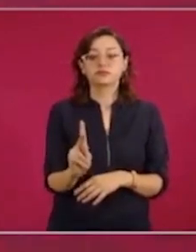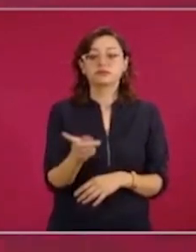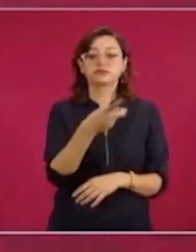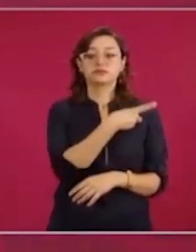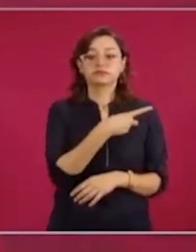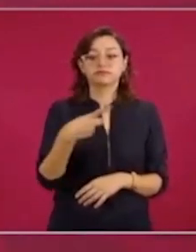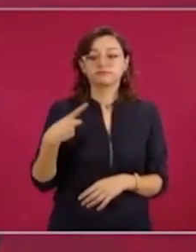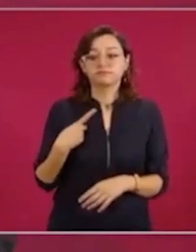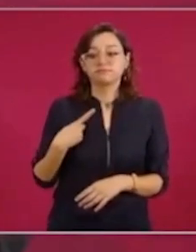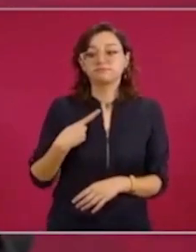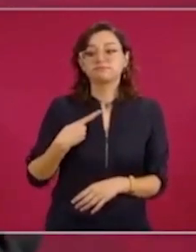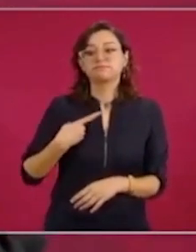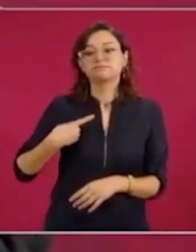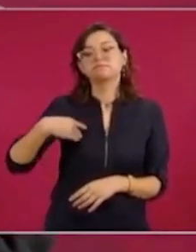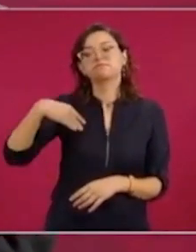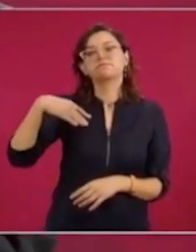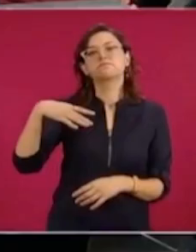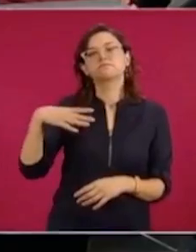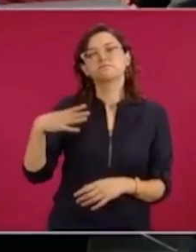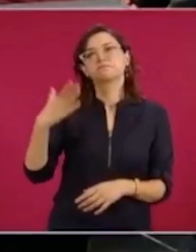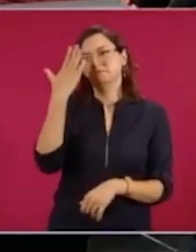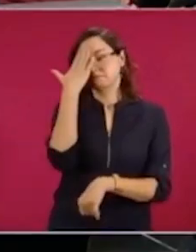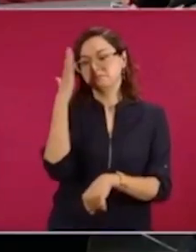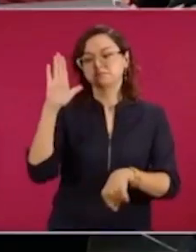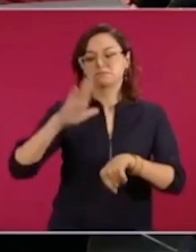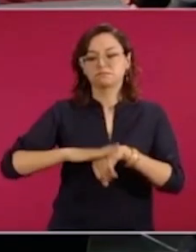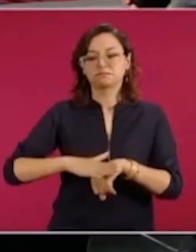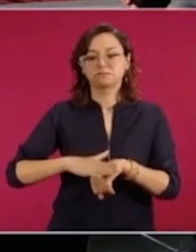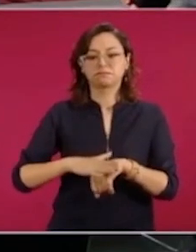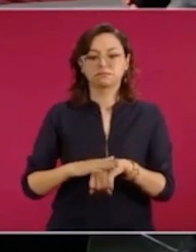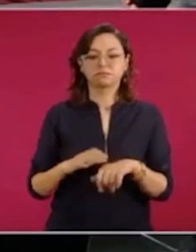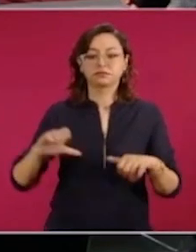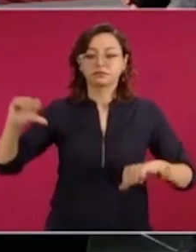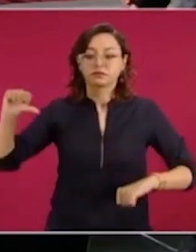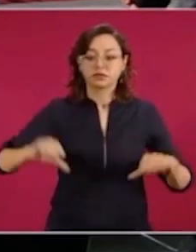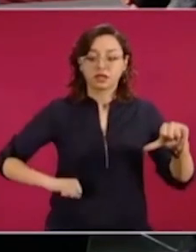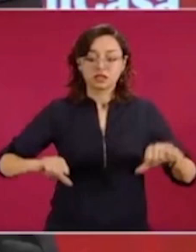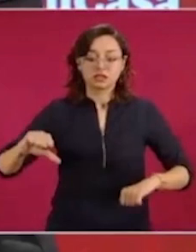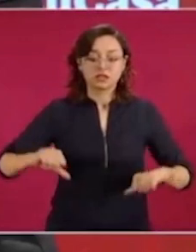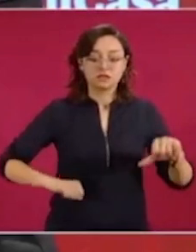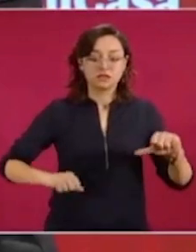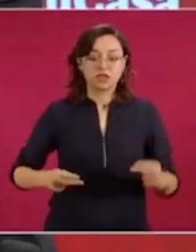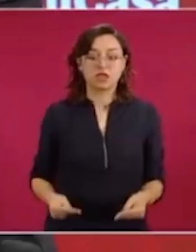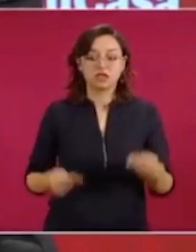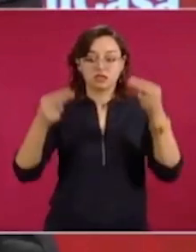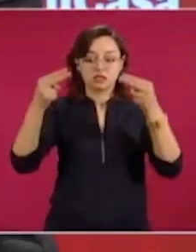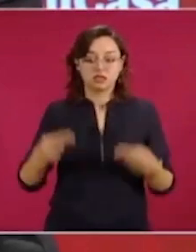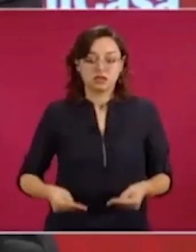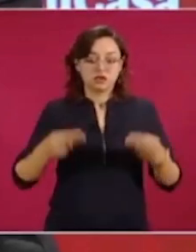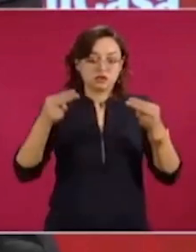en cuenta que no se paraliza la actividad económica comercial